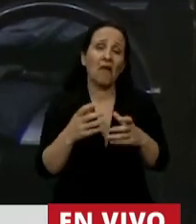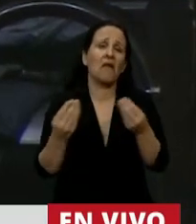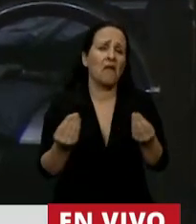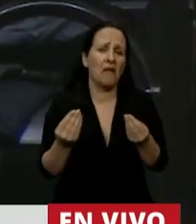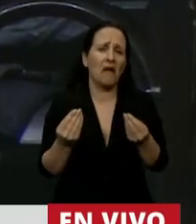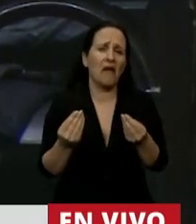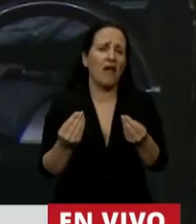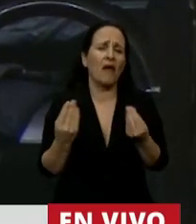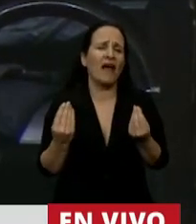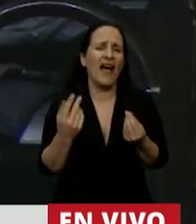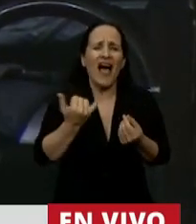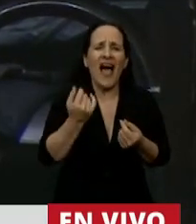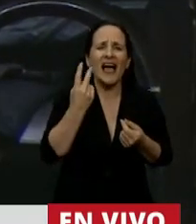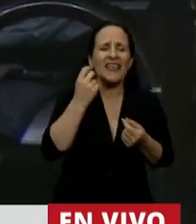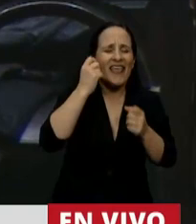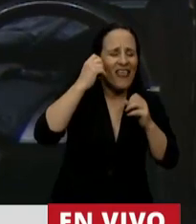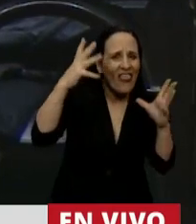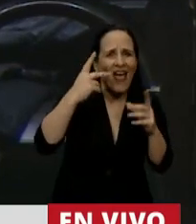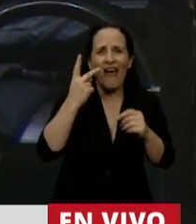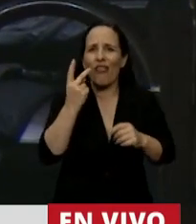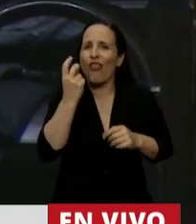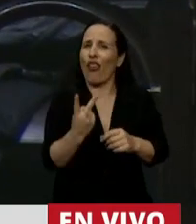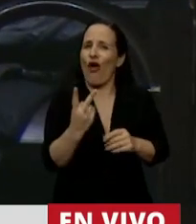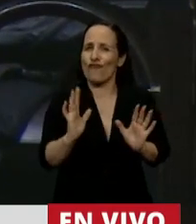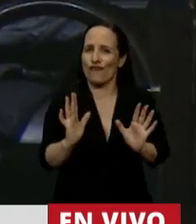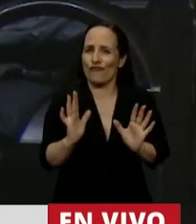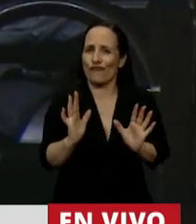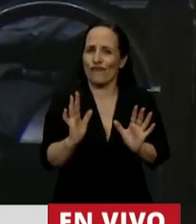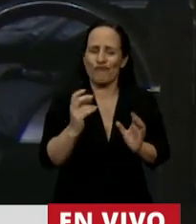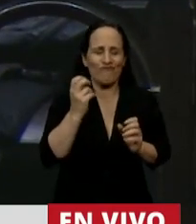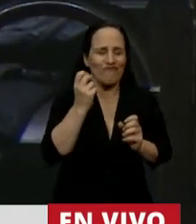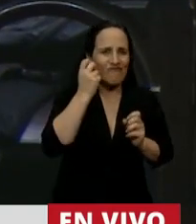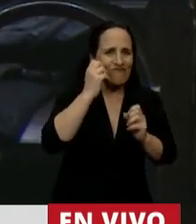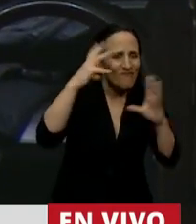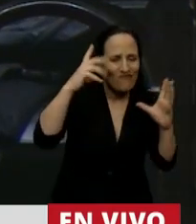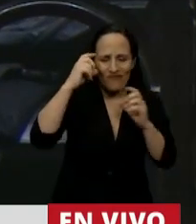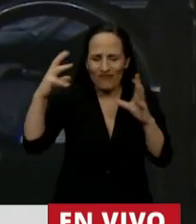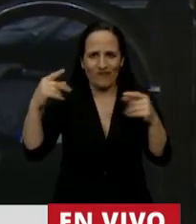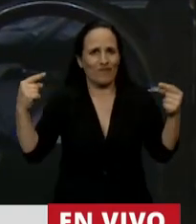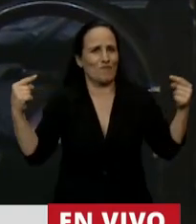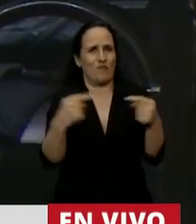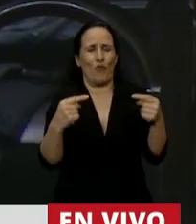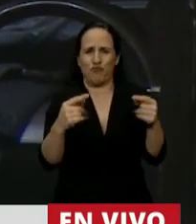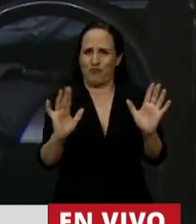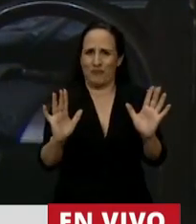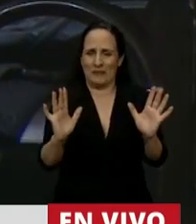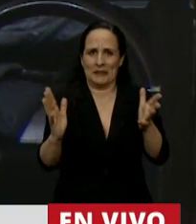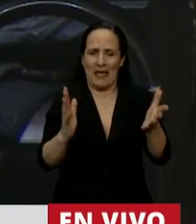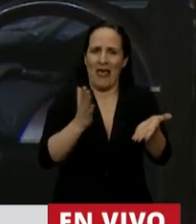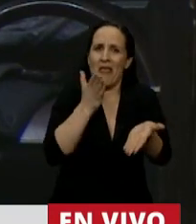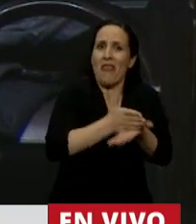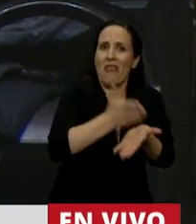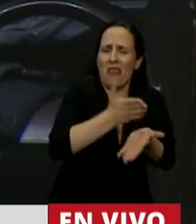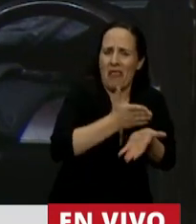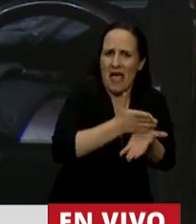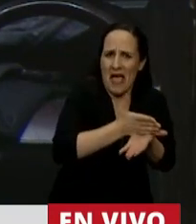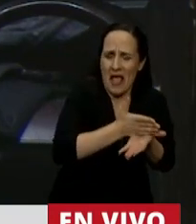de dos concepciones que realmente están muy opuestas, existe una colusión de derechos en